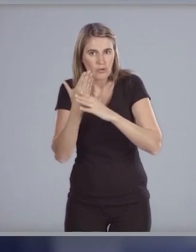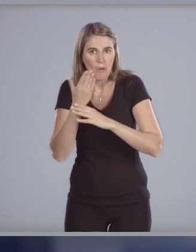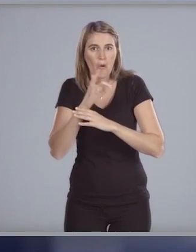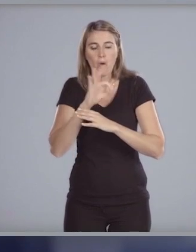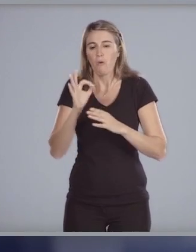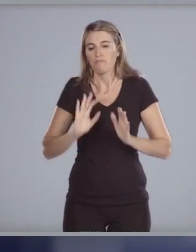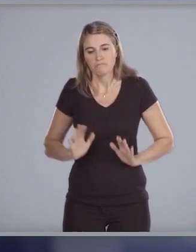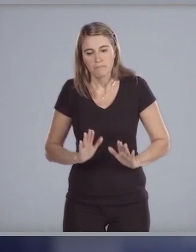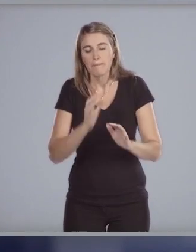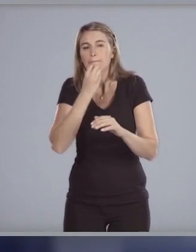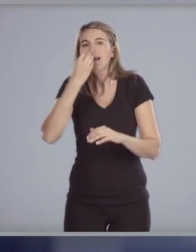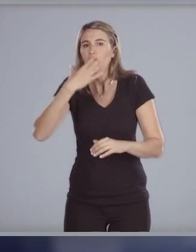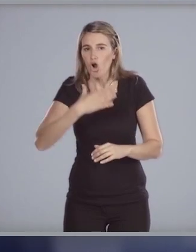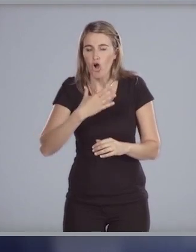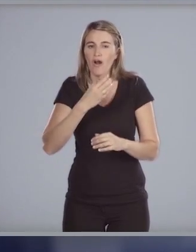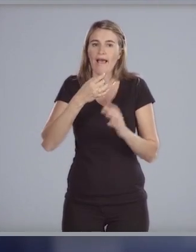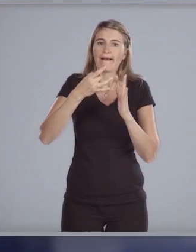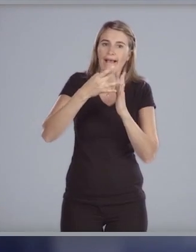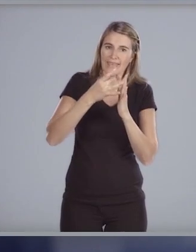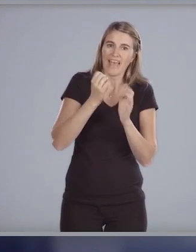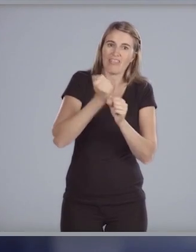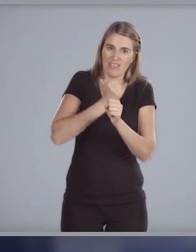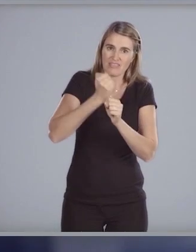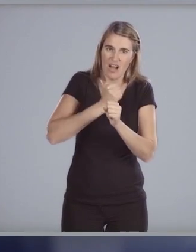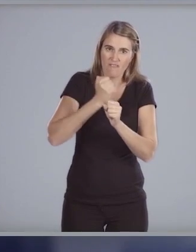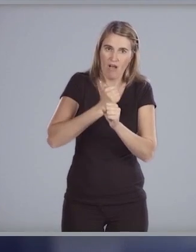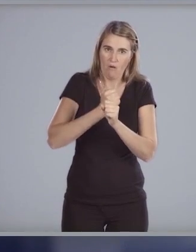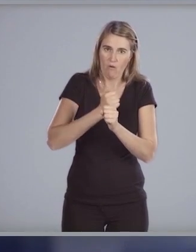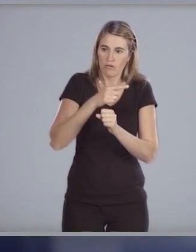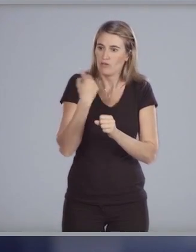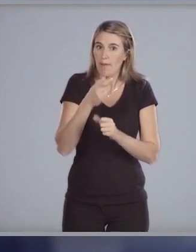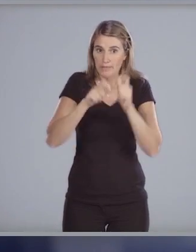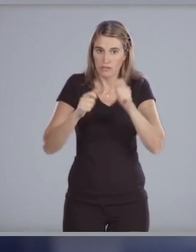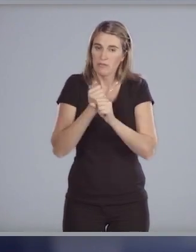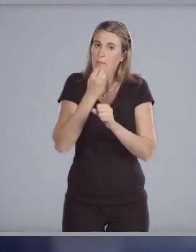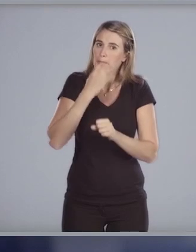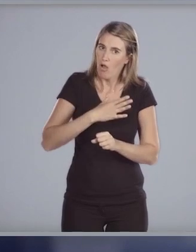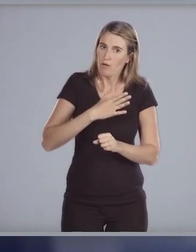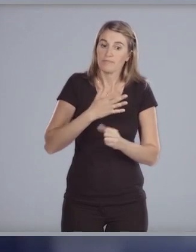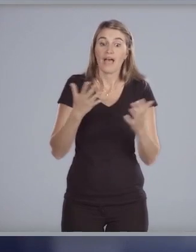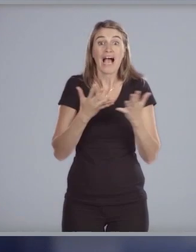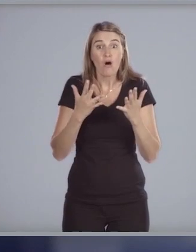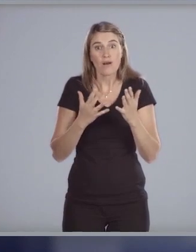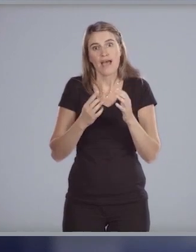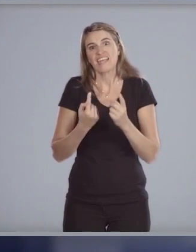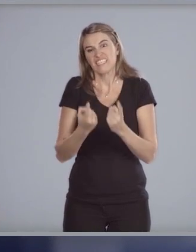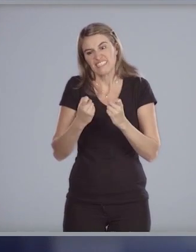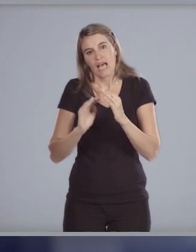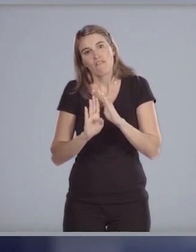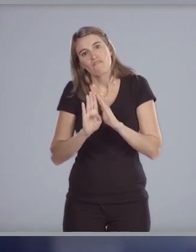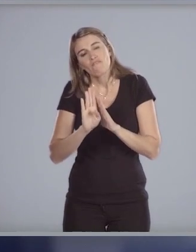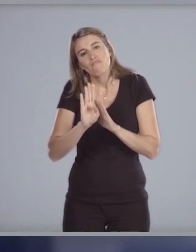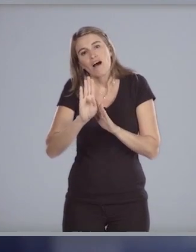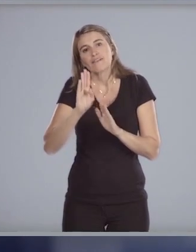formalización y mejoras en las condiciones de trabajo ahora es tiempo de avanzar